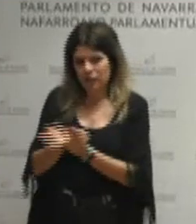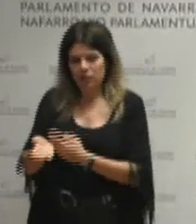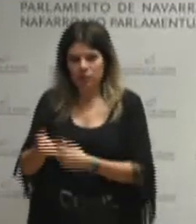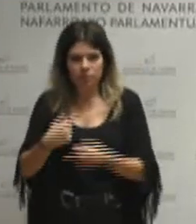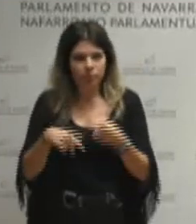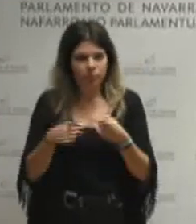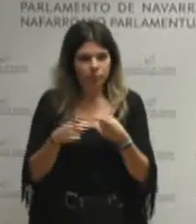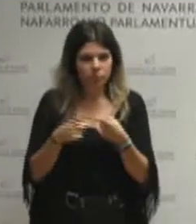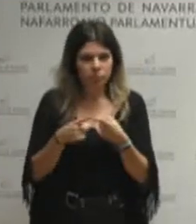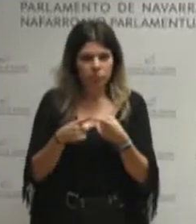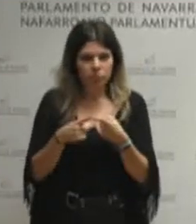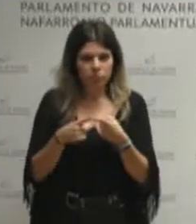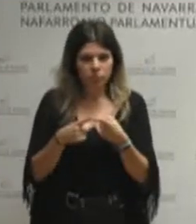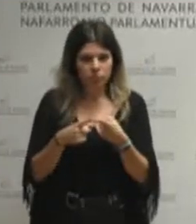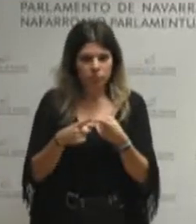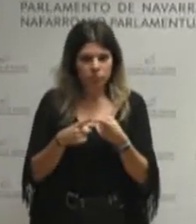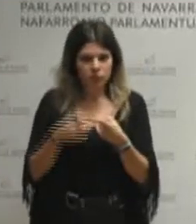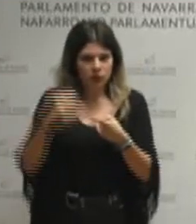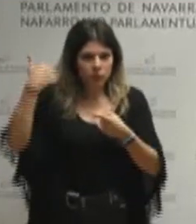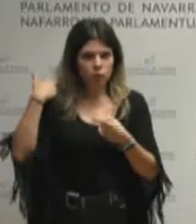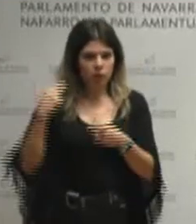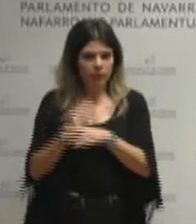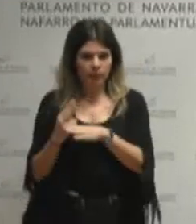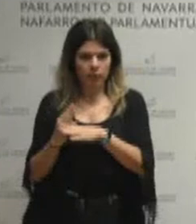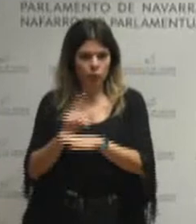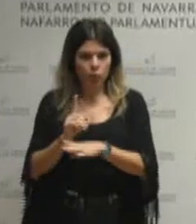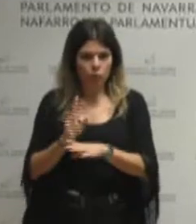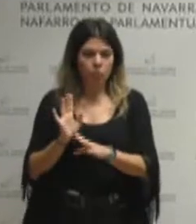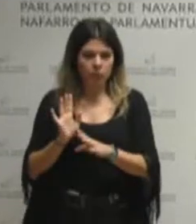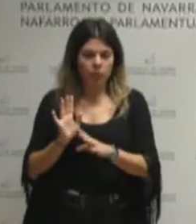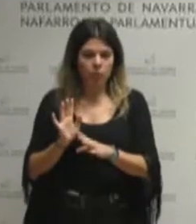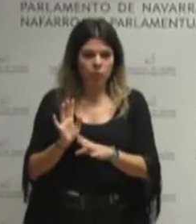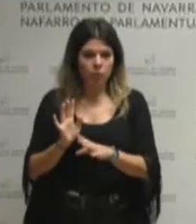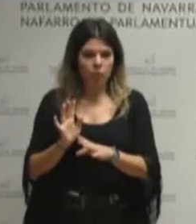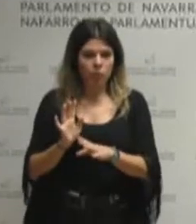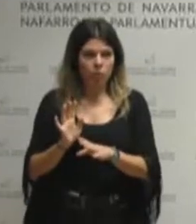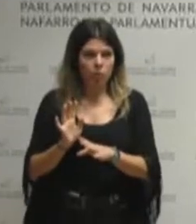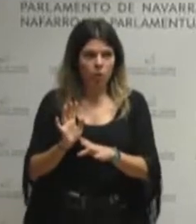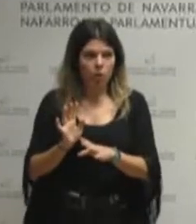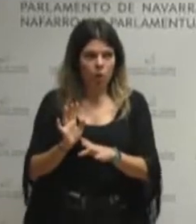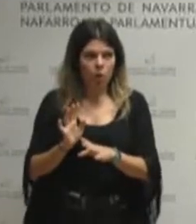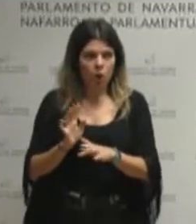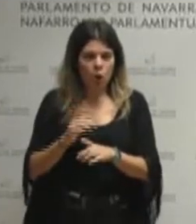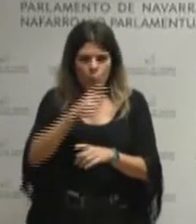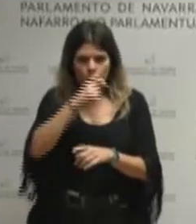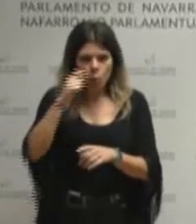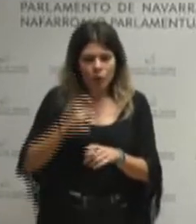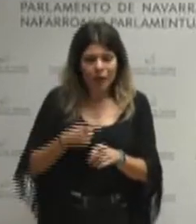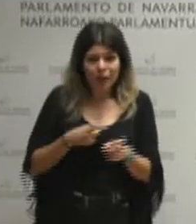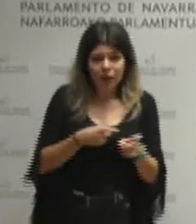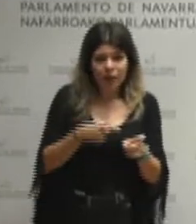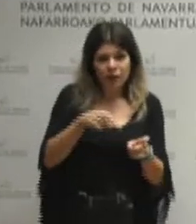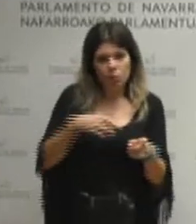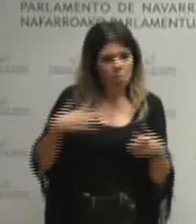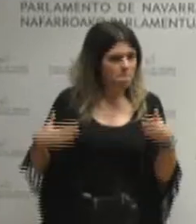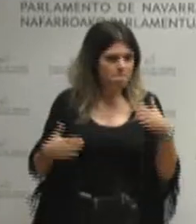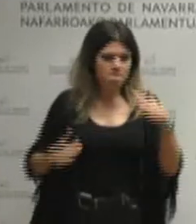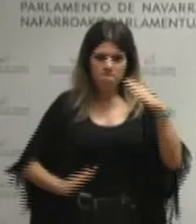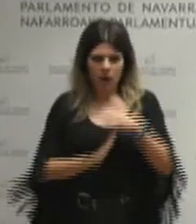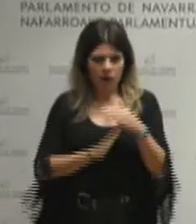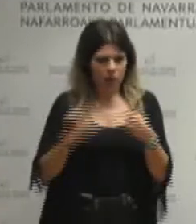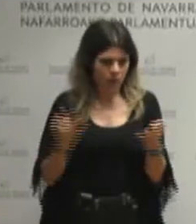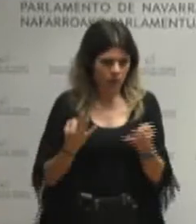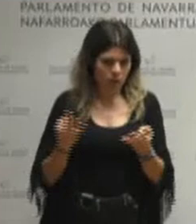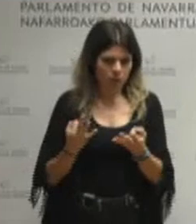parlamentu honi, jakina, baina, Ukrainaan izaten ari den gerra, gelditu egin behar da, konponbide politikoak eta